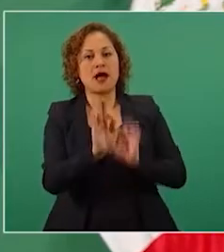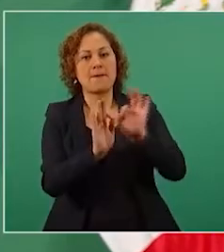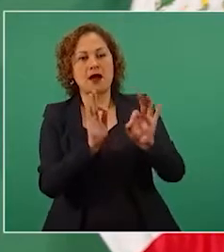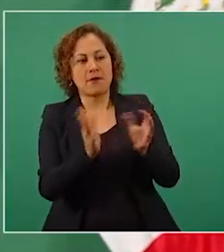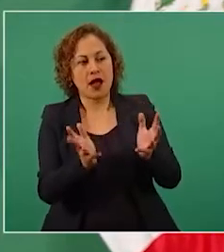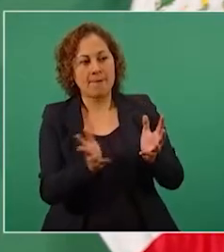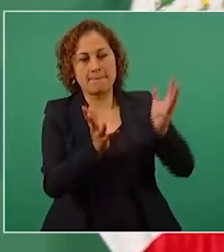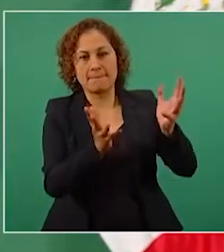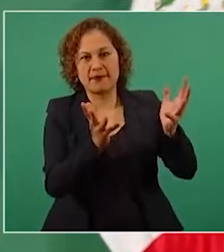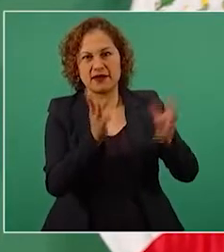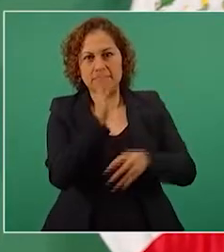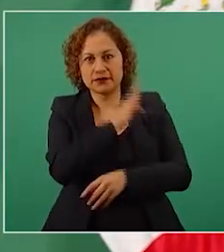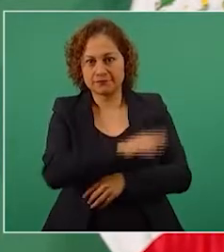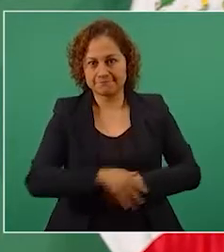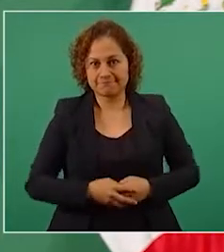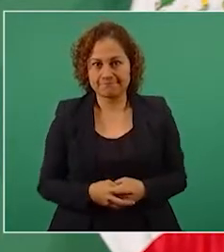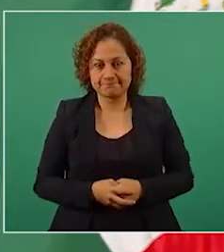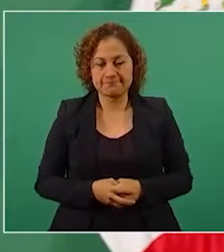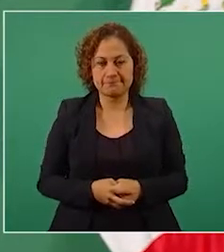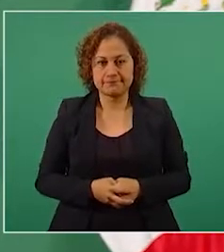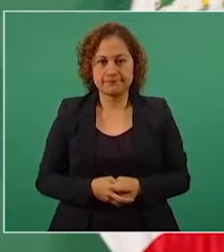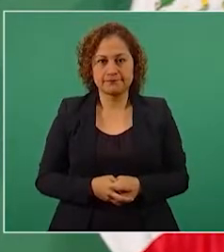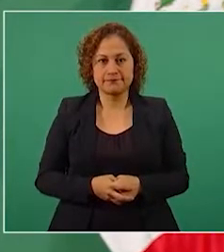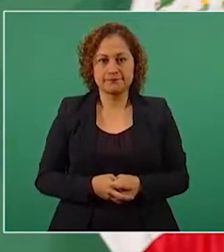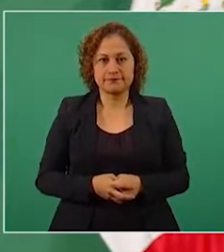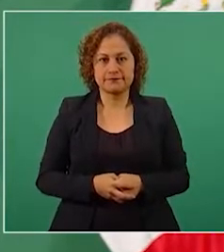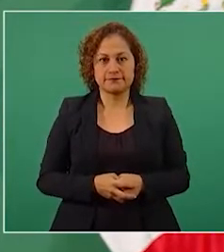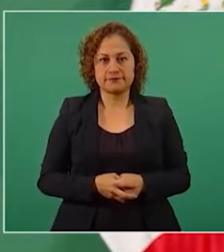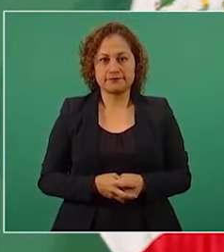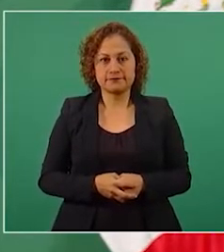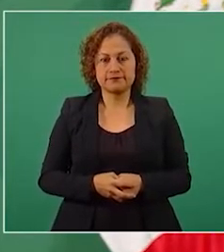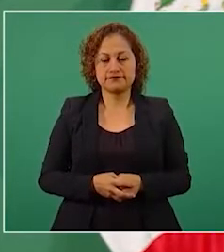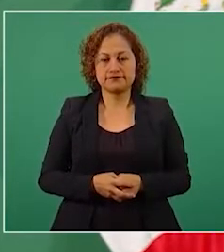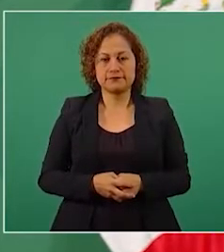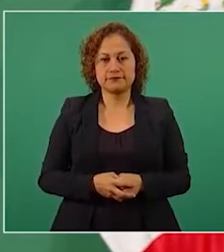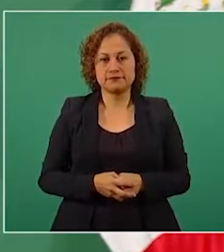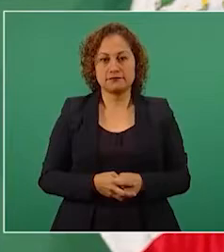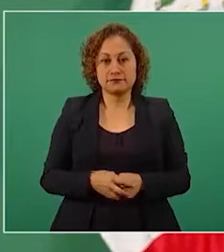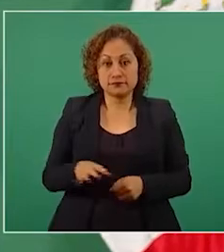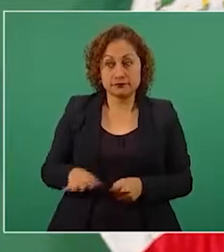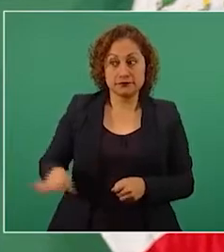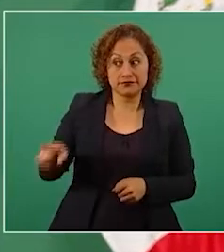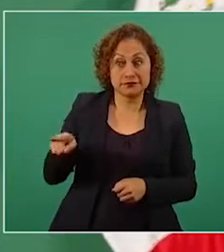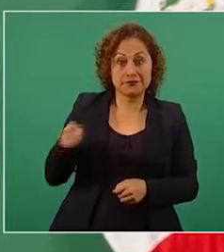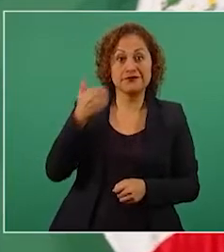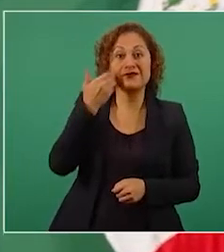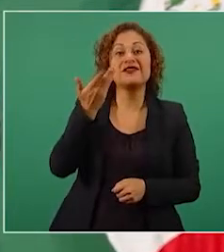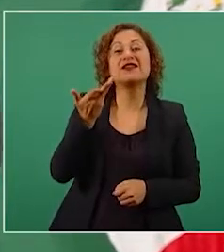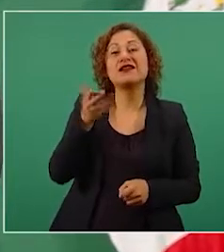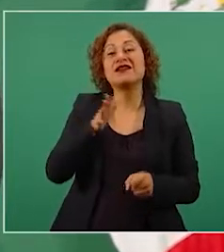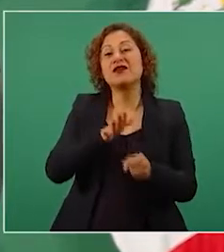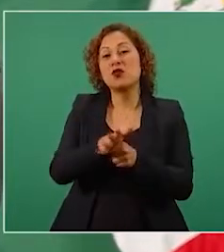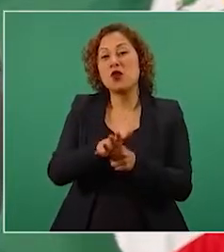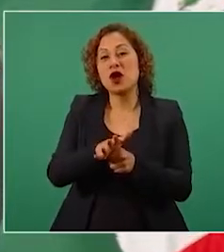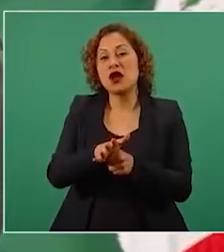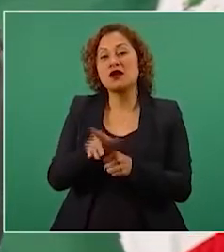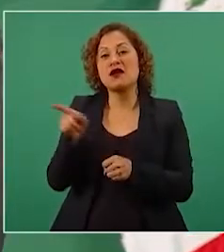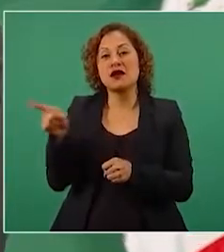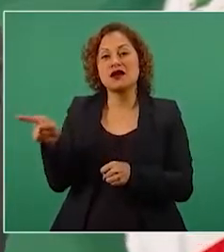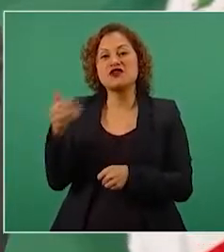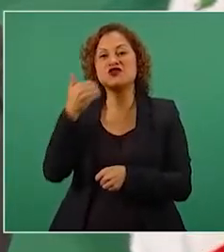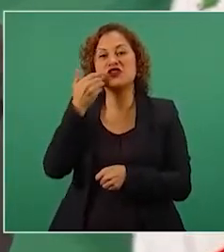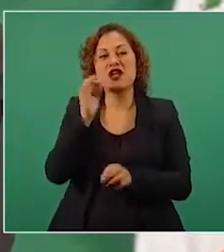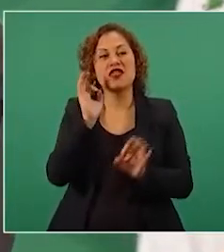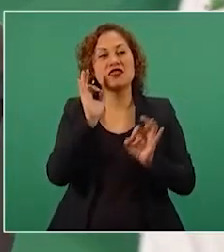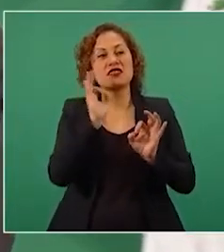lo que quieren es subvertir el